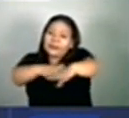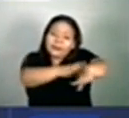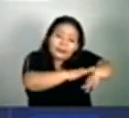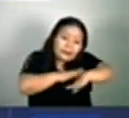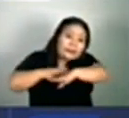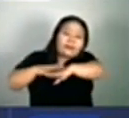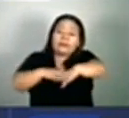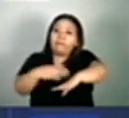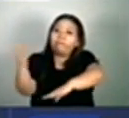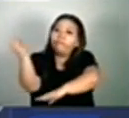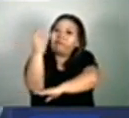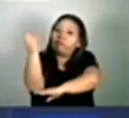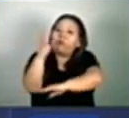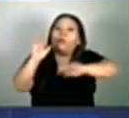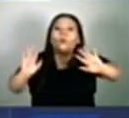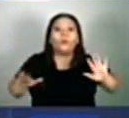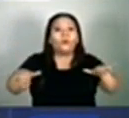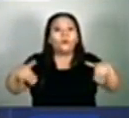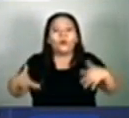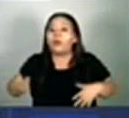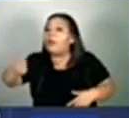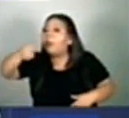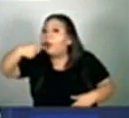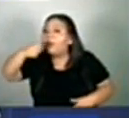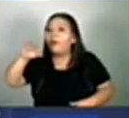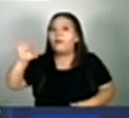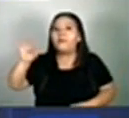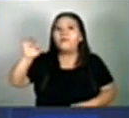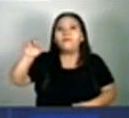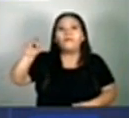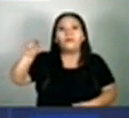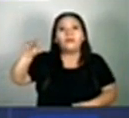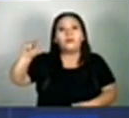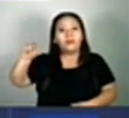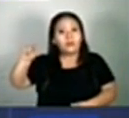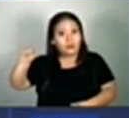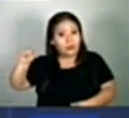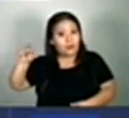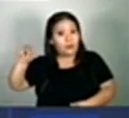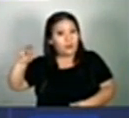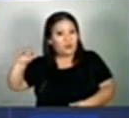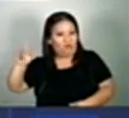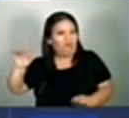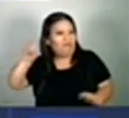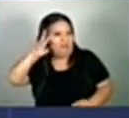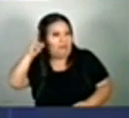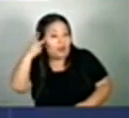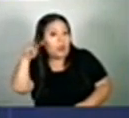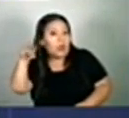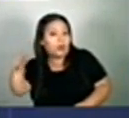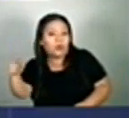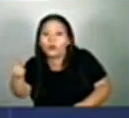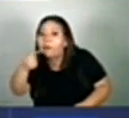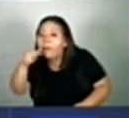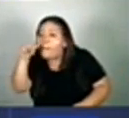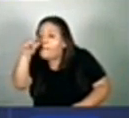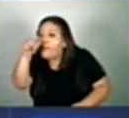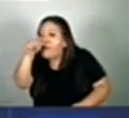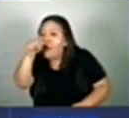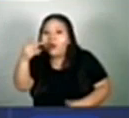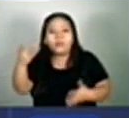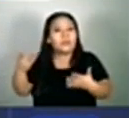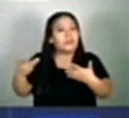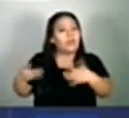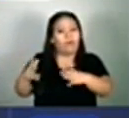alerta, ante la presencia de fentanilo en el país. Se trata de un narcótico, el cual ya fue